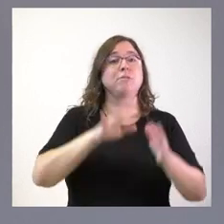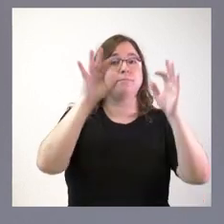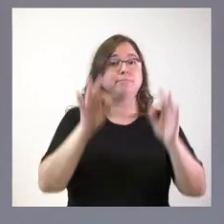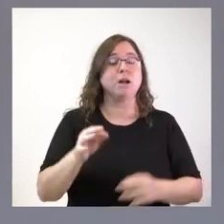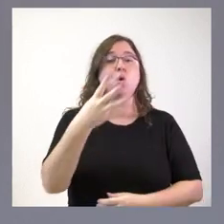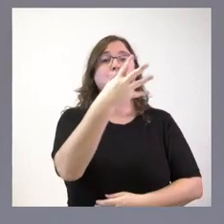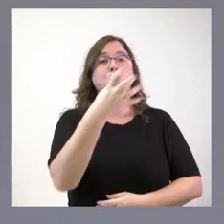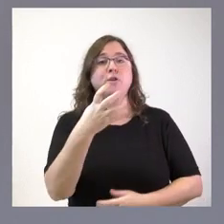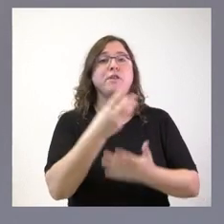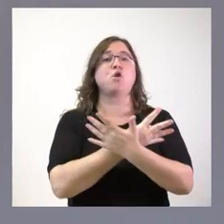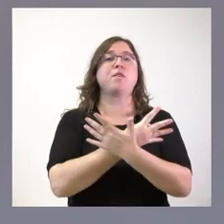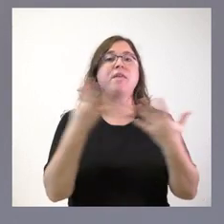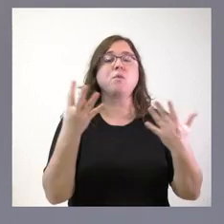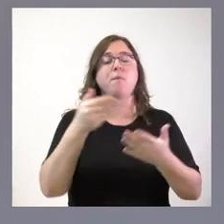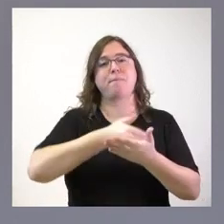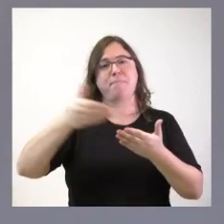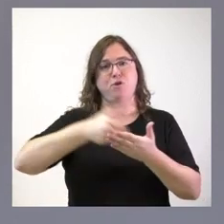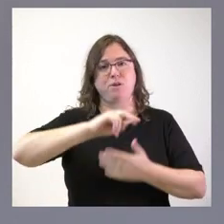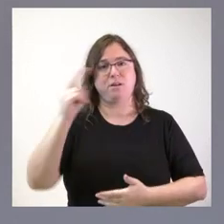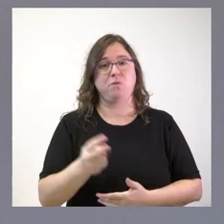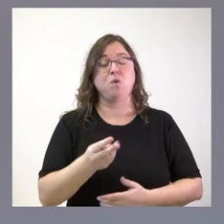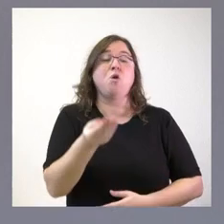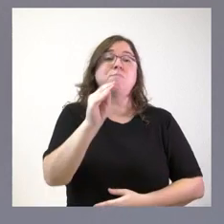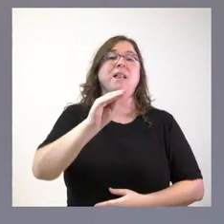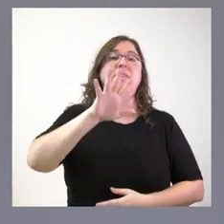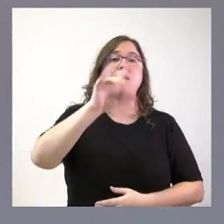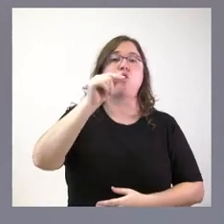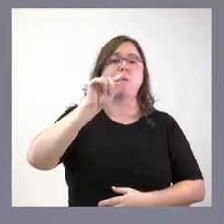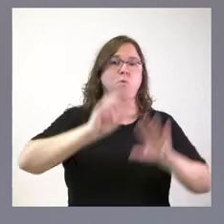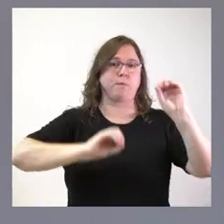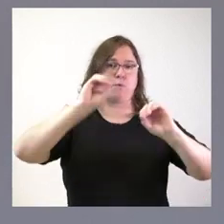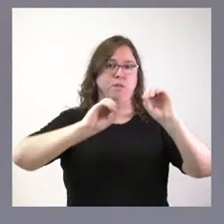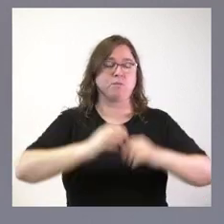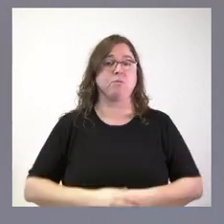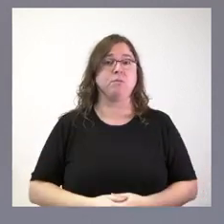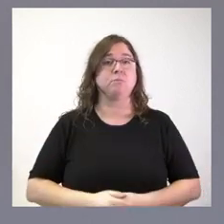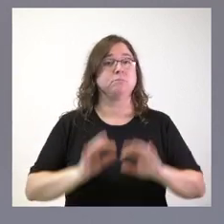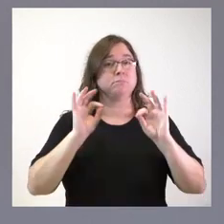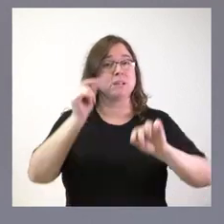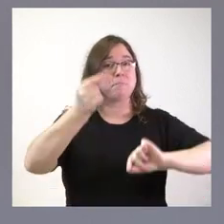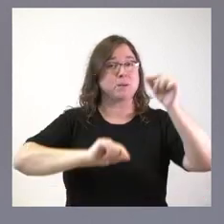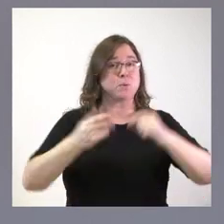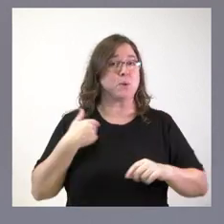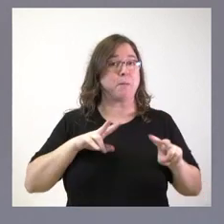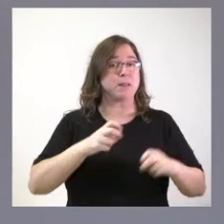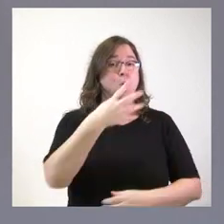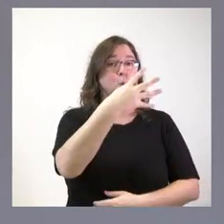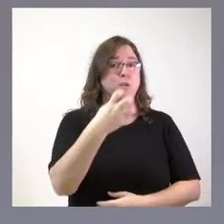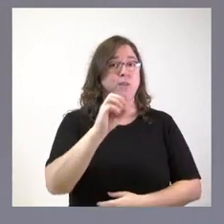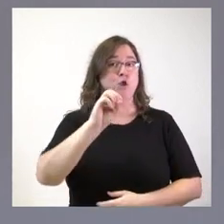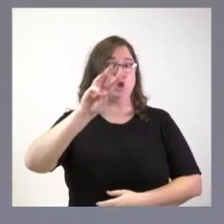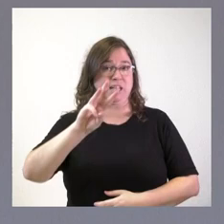419 millones de euros con un incremento del 5,9. En concreto, el presupuesto inicial eran 403,